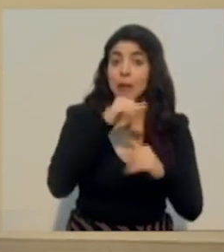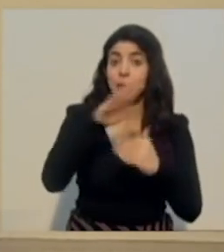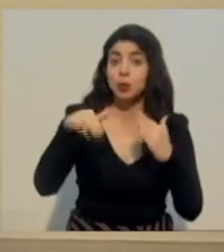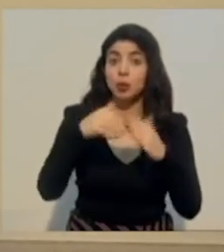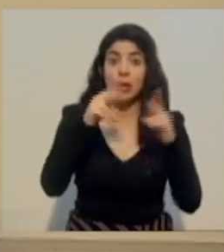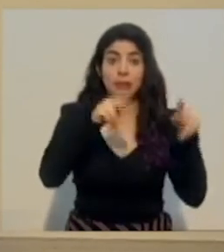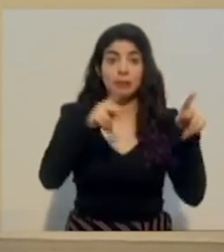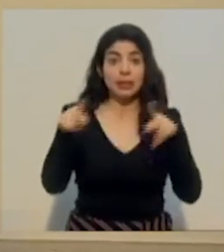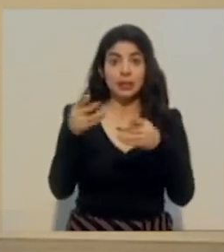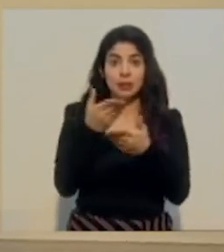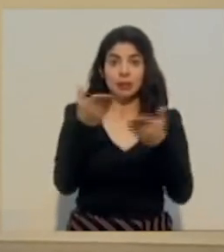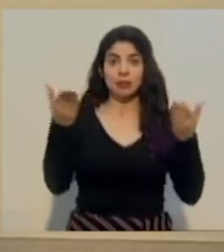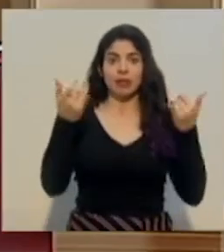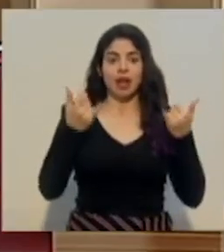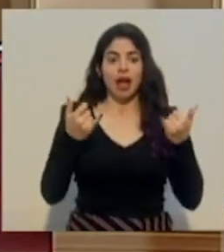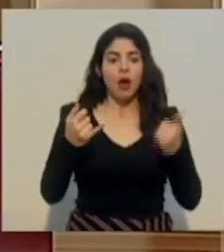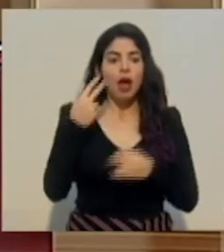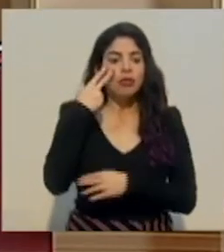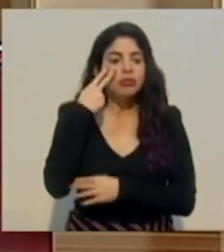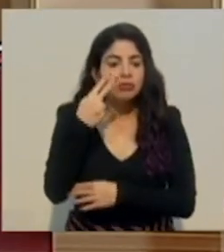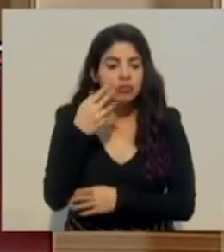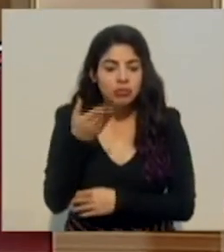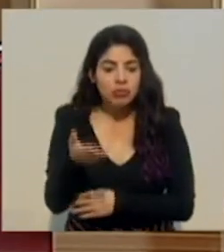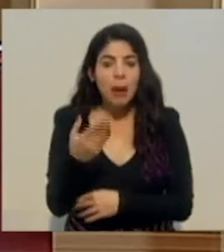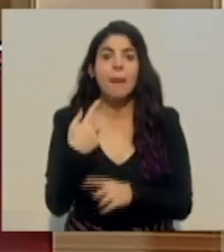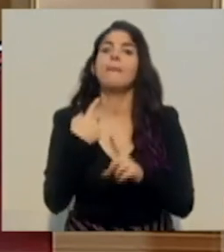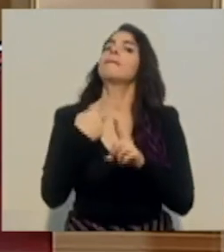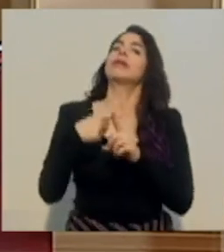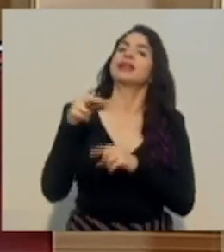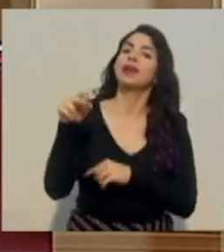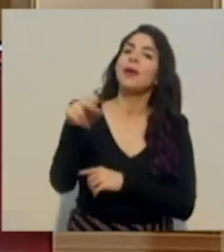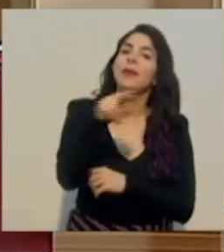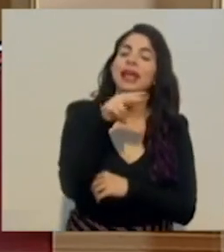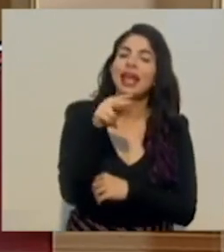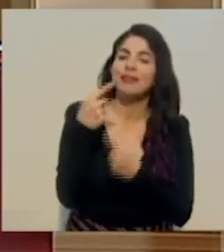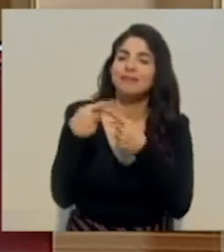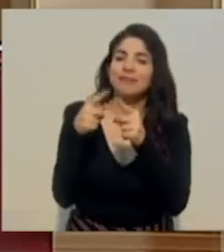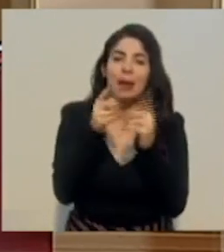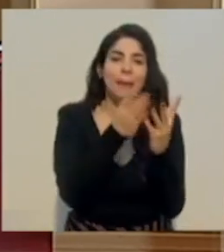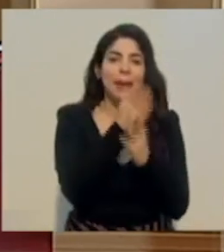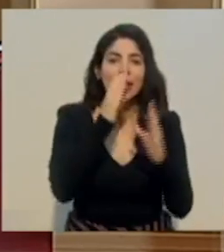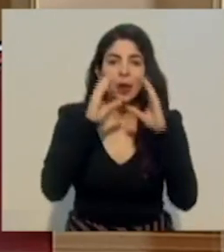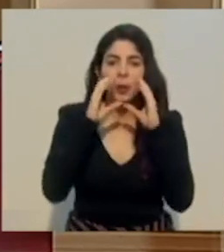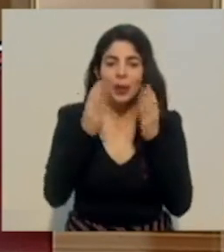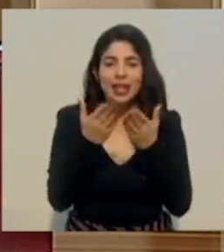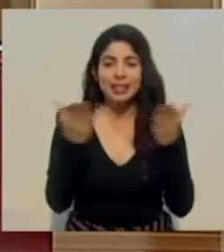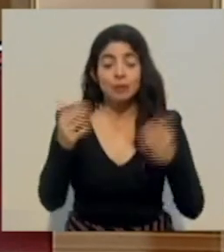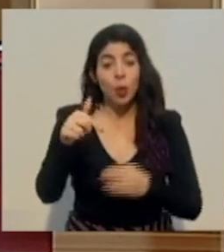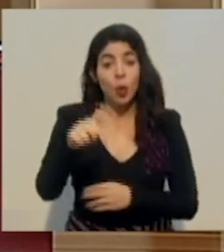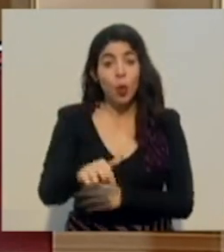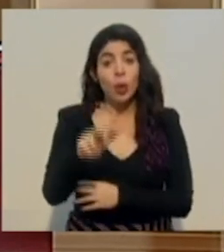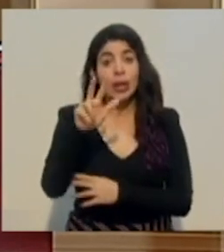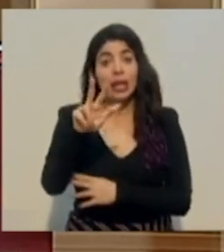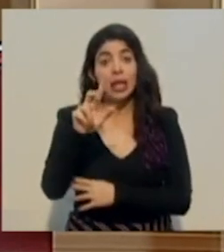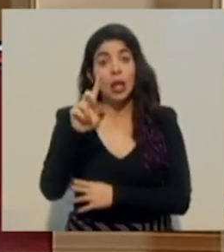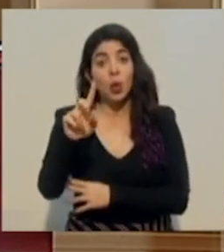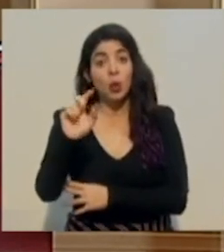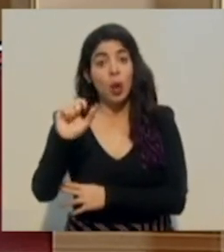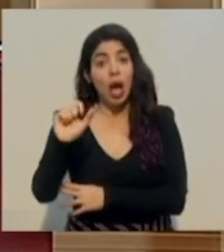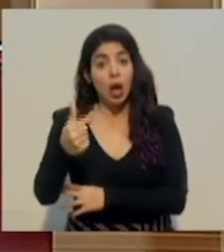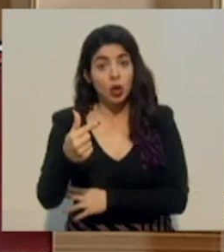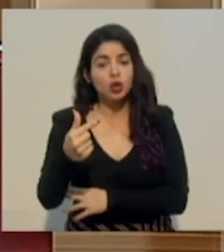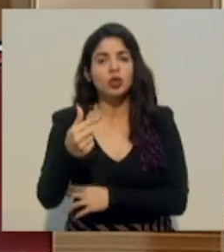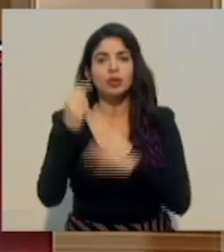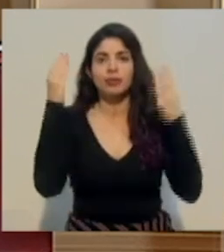en sintonía y a los compañeros de los medios de comunicación. Hoy, 31 de agosto, se